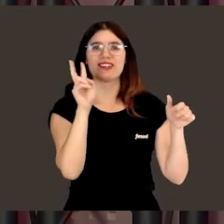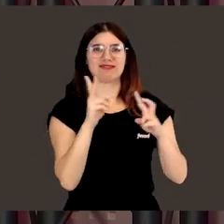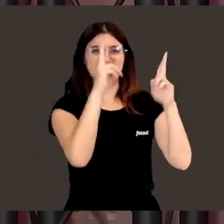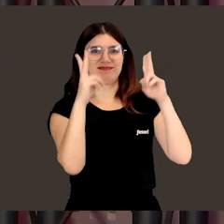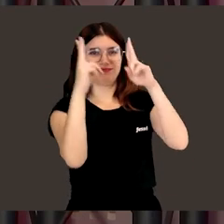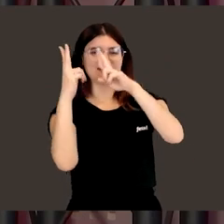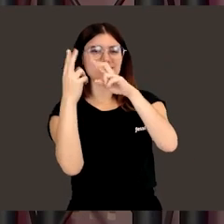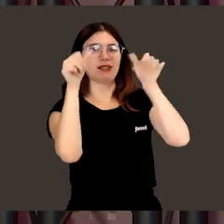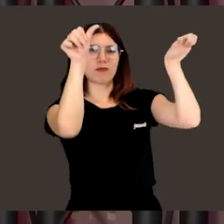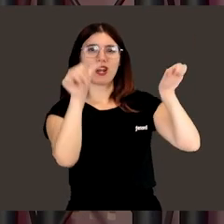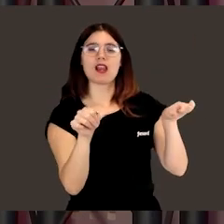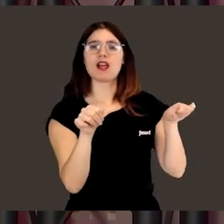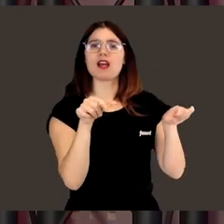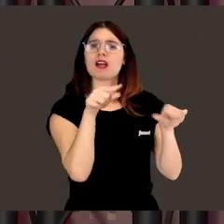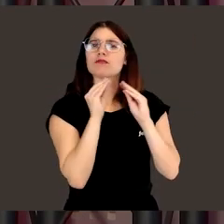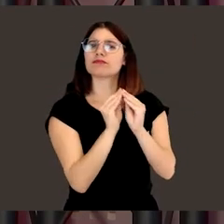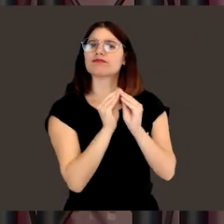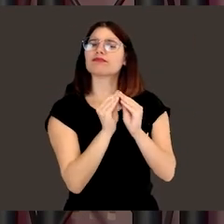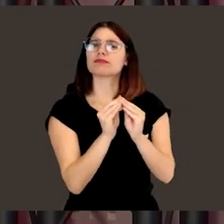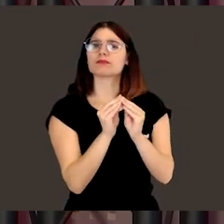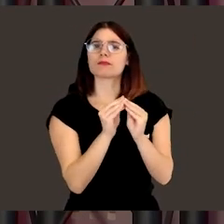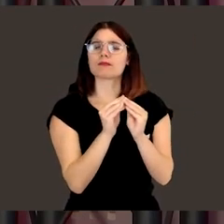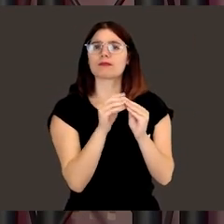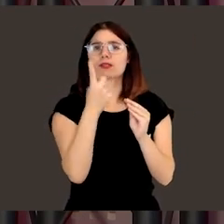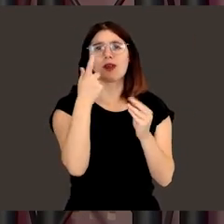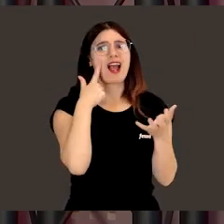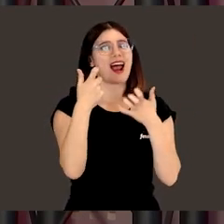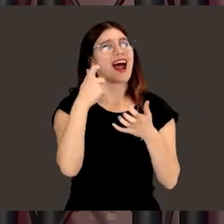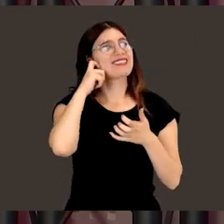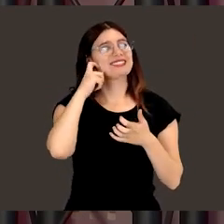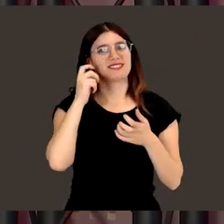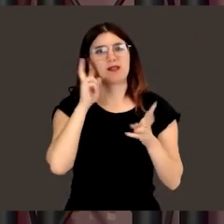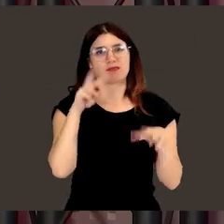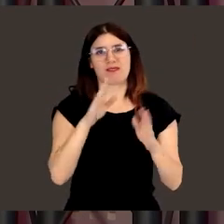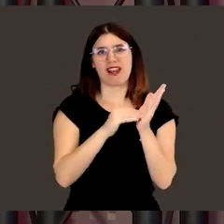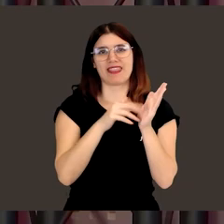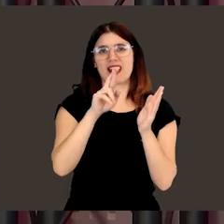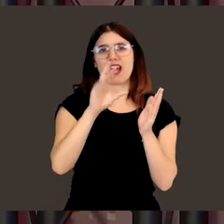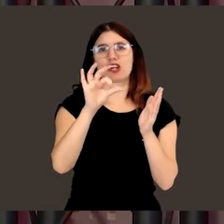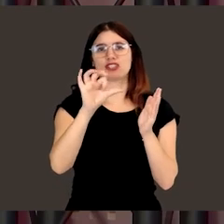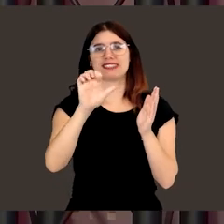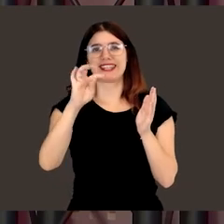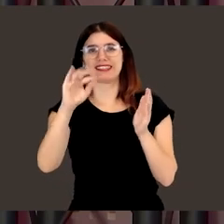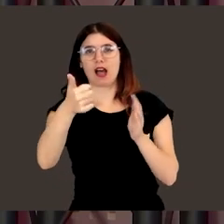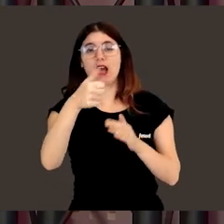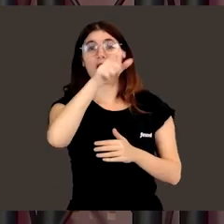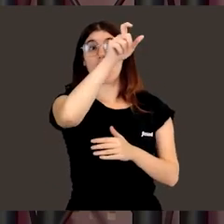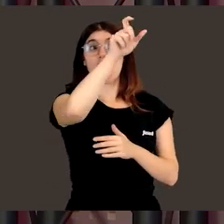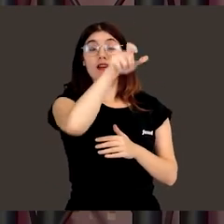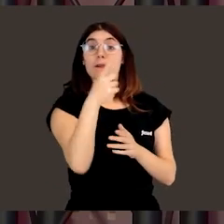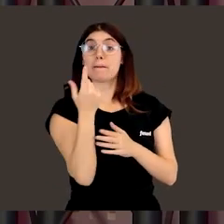algunos de los fragmentos de este mural, realizado por una artista valenciana, Rosetta,